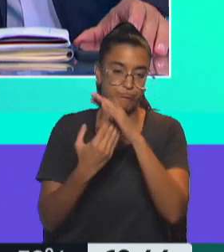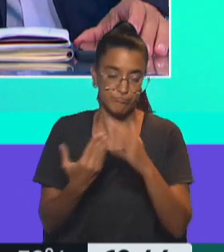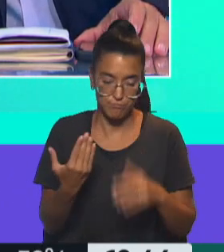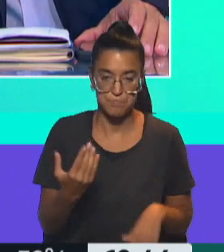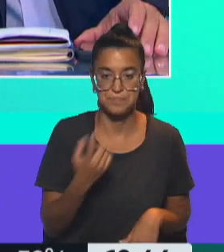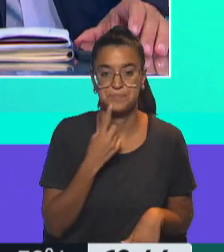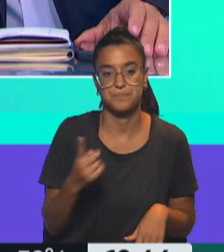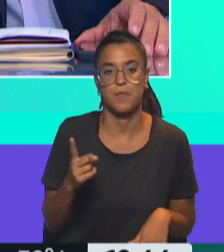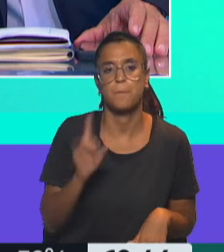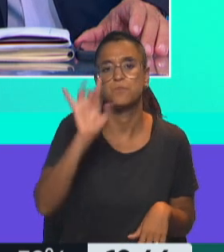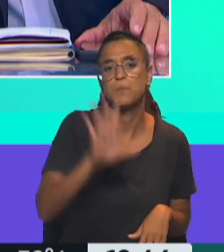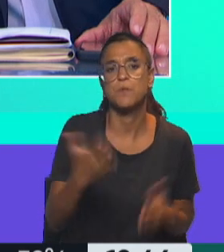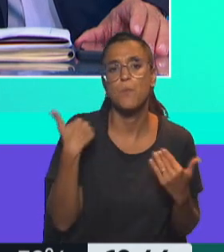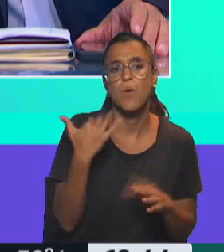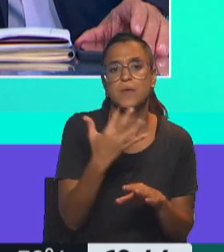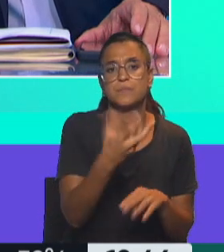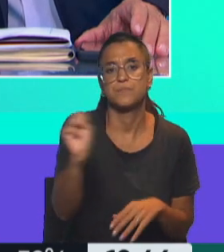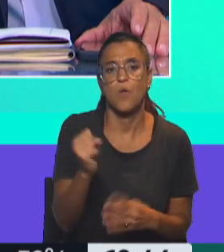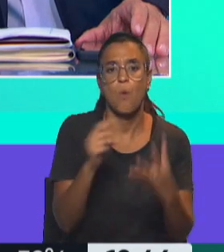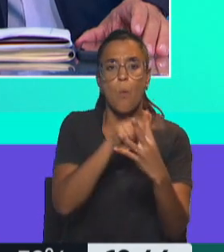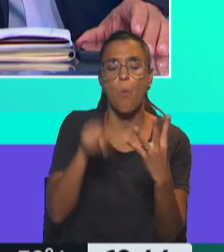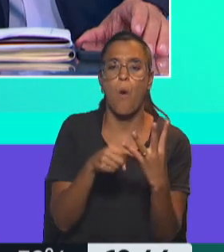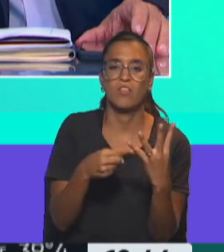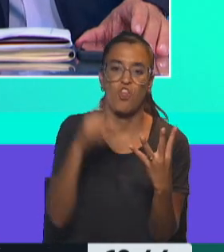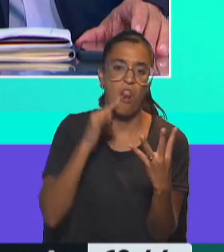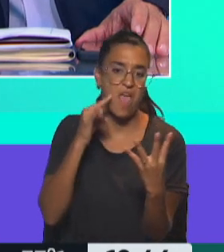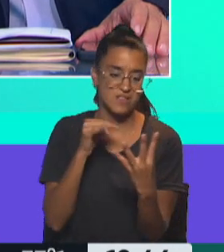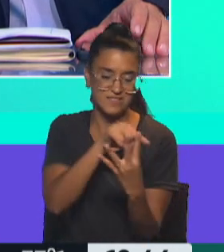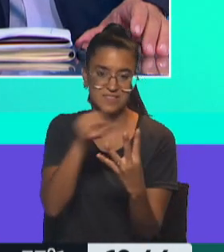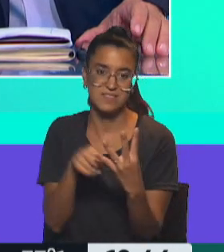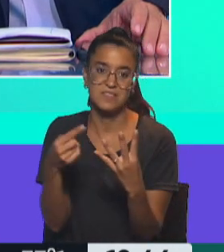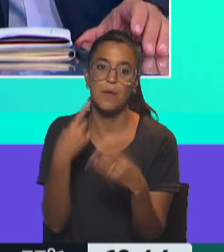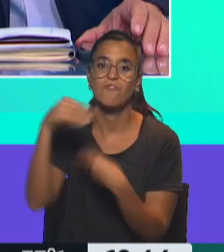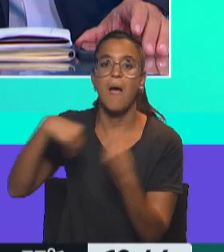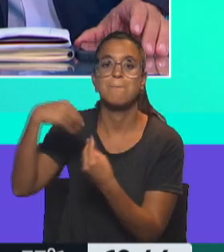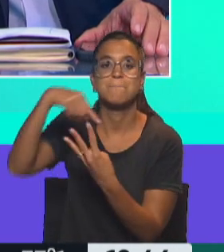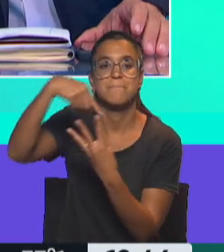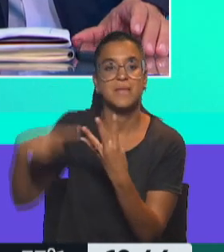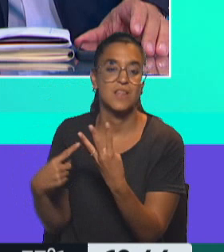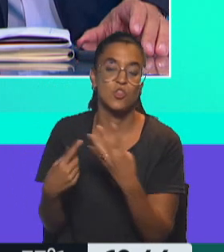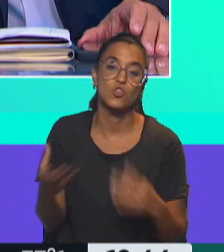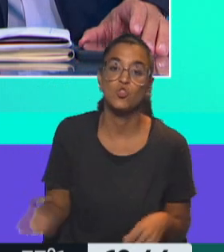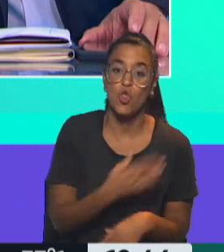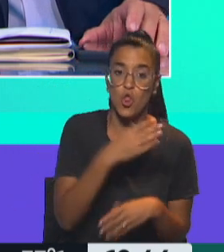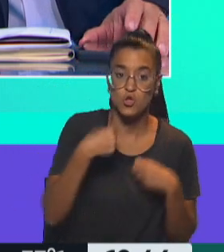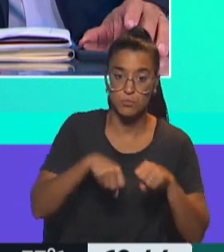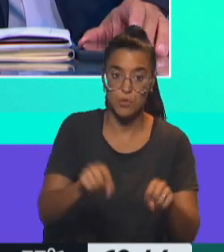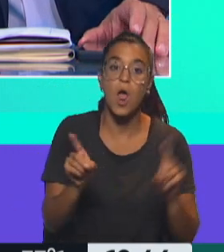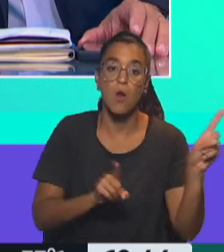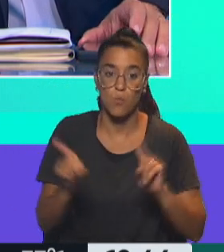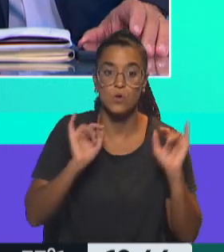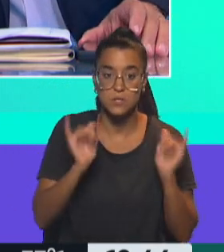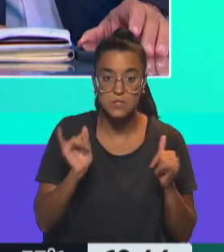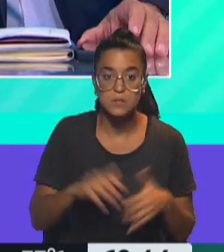y te solamente permite llevar, por ejemplo, cuatro sachets. Y dice, producto de consumo familiar. No en todos los supermercados, pero sí en varios.